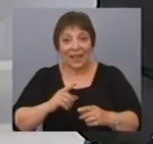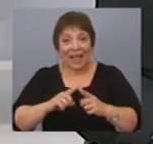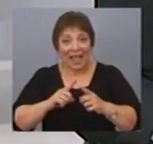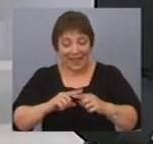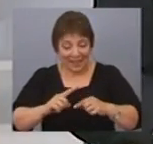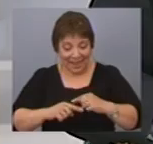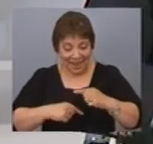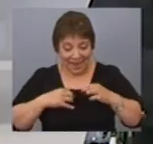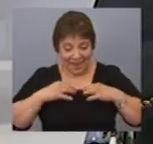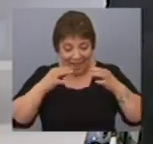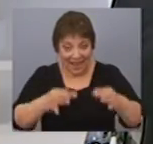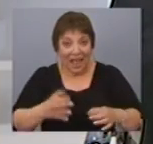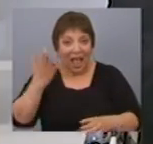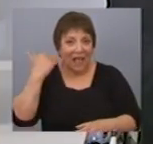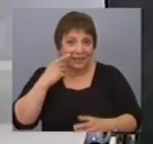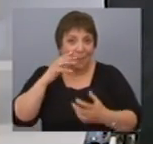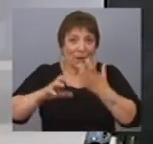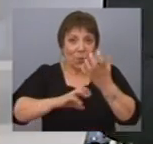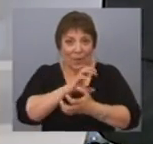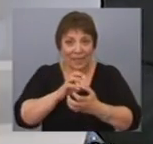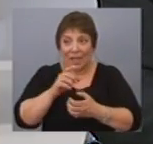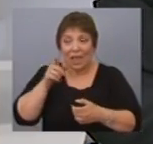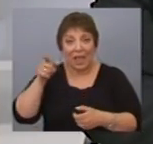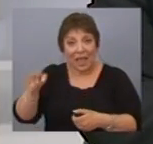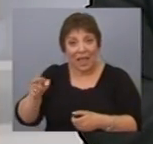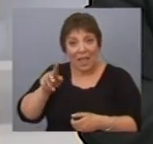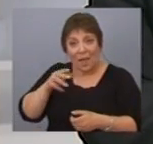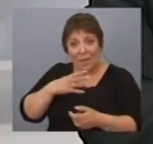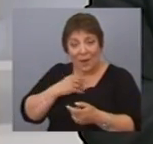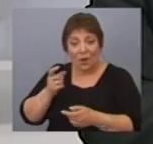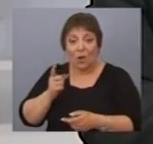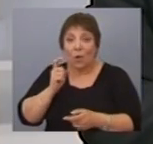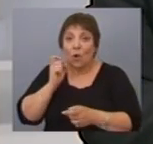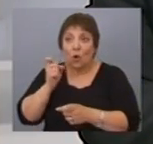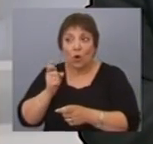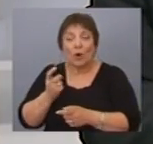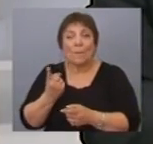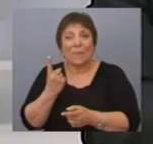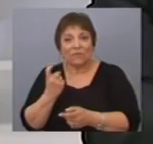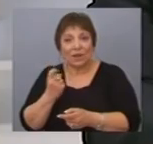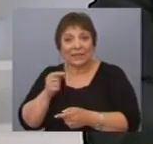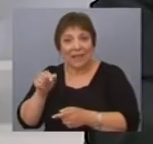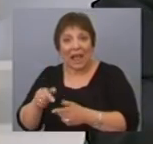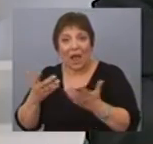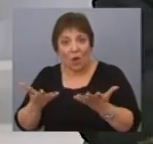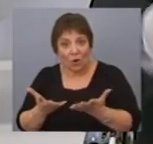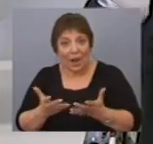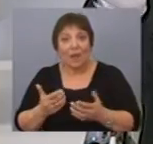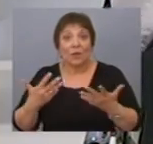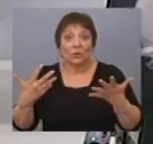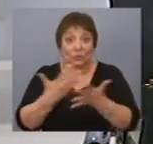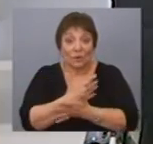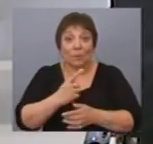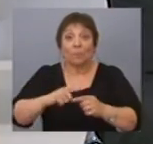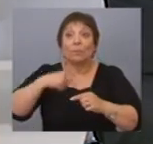antes perjudicaba claramente a los partidos tradicionales y especialmente al partido colorado, ahora puede empezar a afectar en las